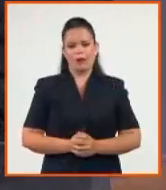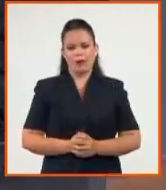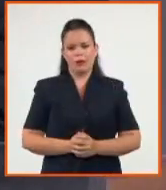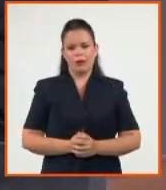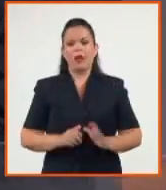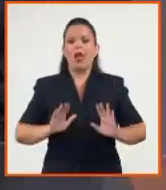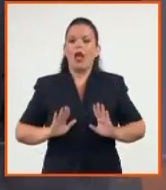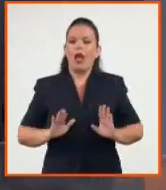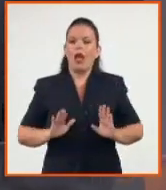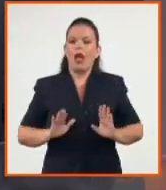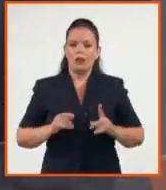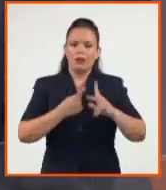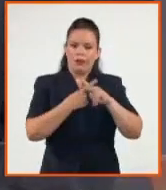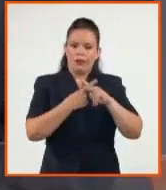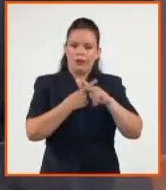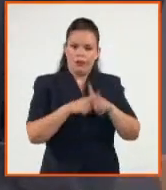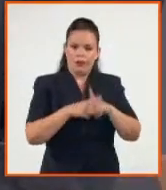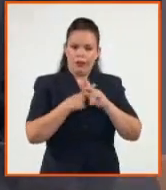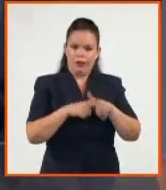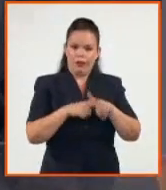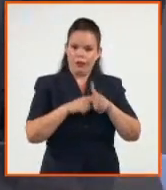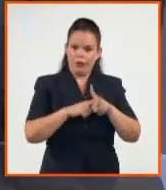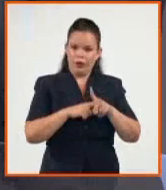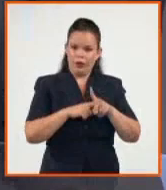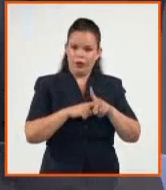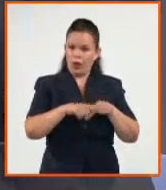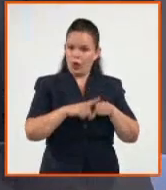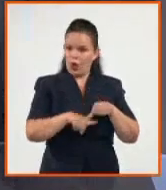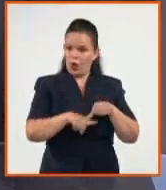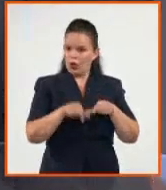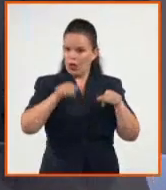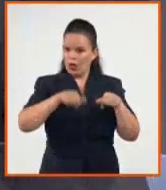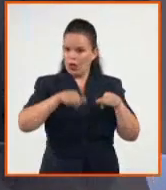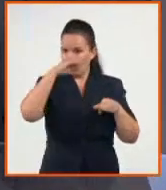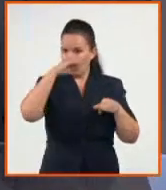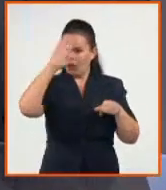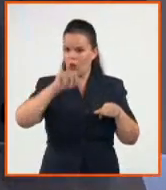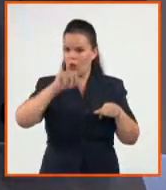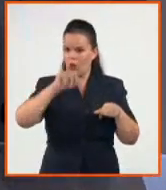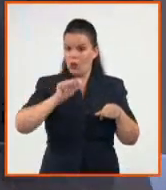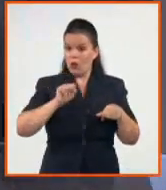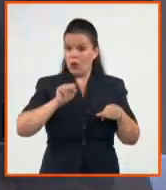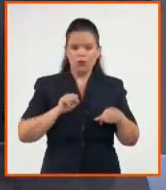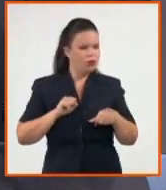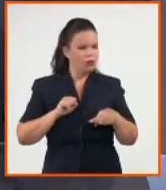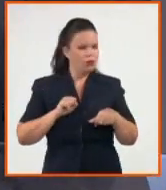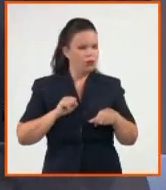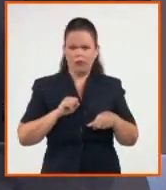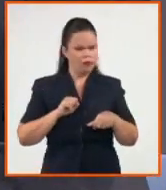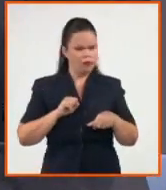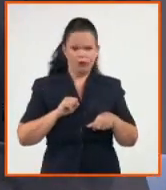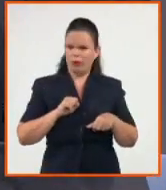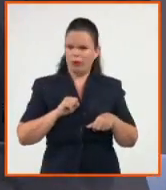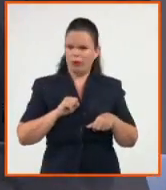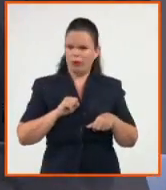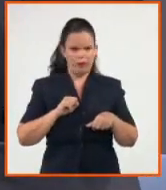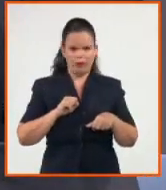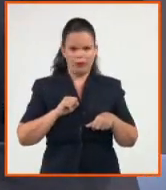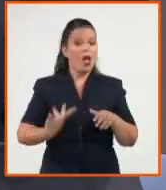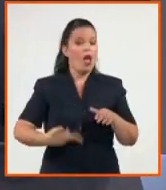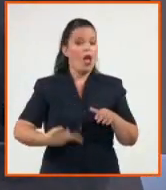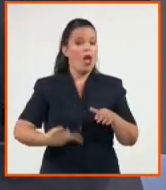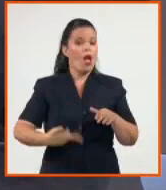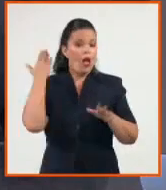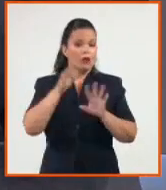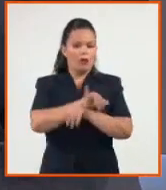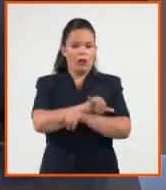de incidentes de ciberseguridad no es nueva en el país. Es algo que se viene haciendo desde hace mucho tiempo. ¿Qué es lo nuevo